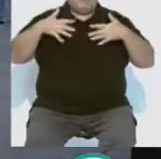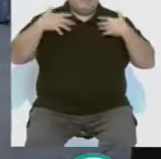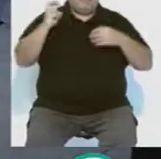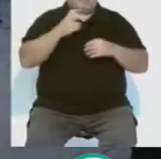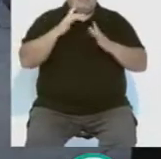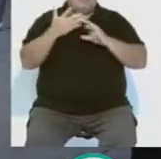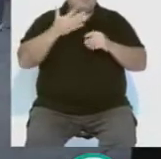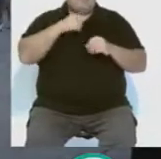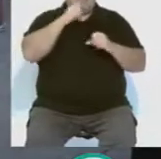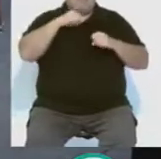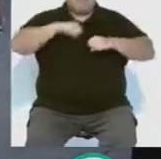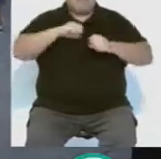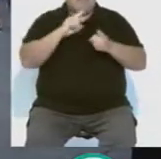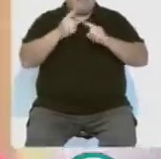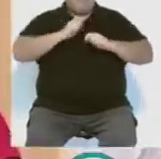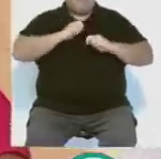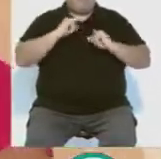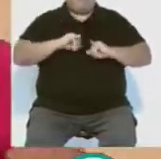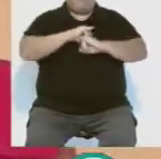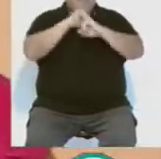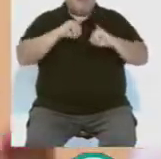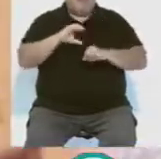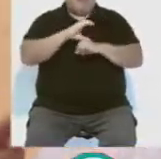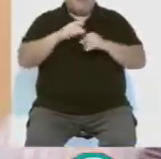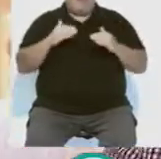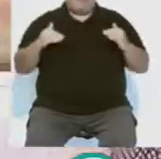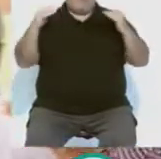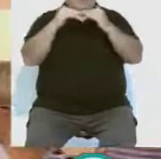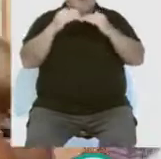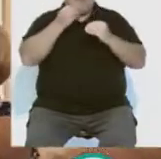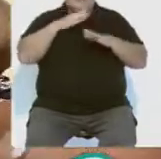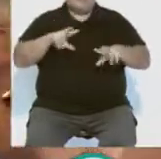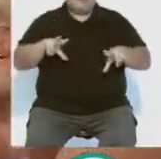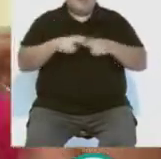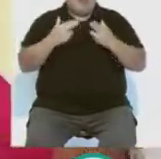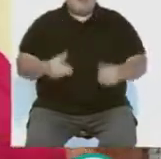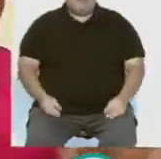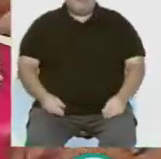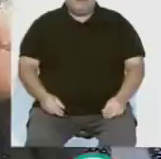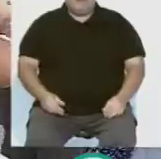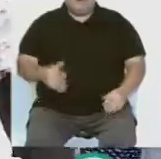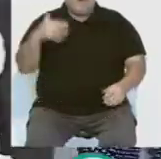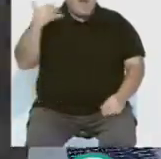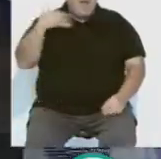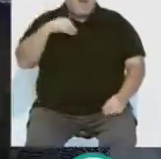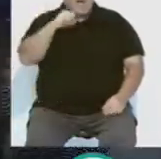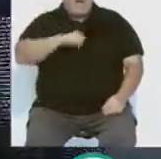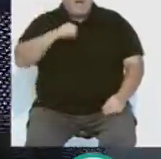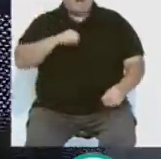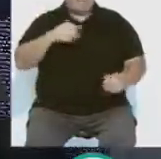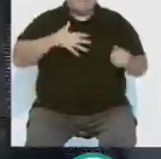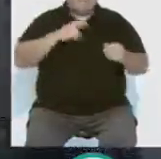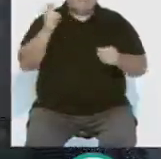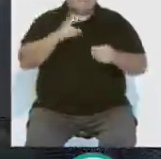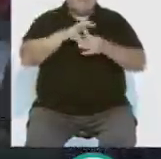principio de envejecimiento activo regulado por la Consejería para la Igualdad y el Bienestar Social. Las risas, el cante y el baile,